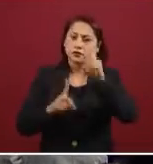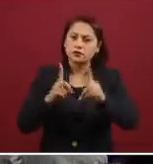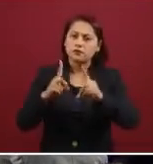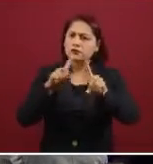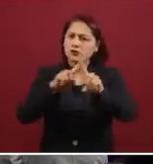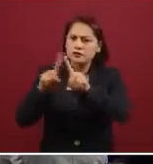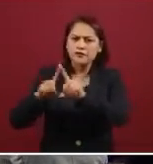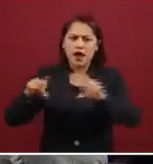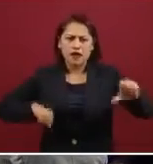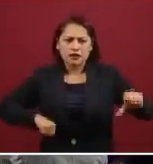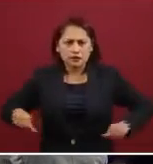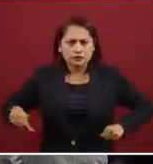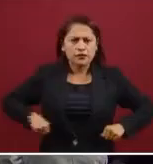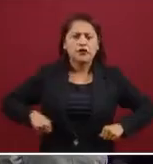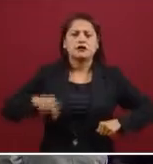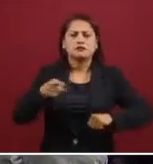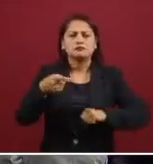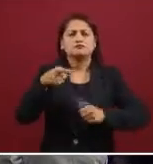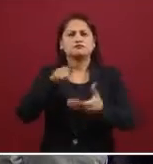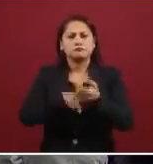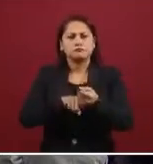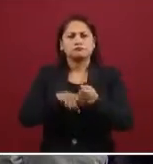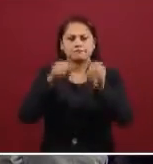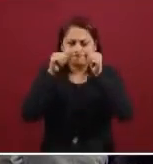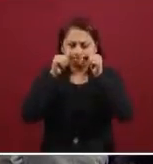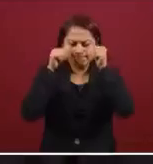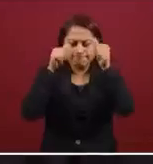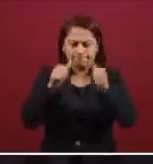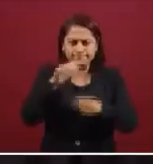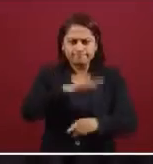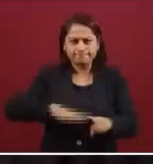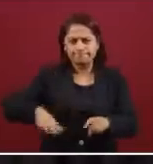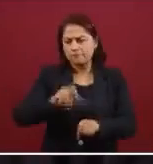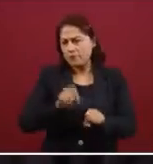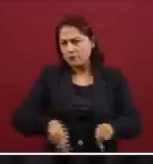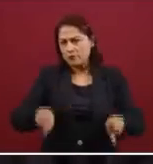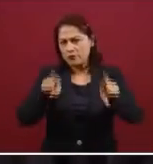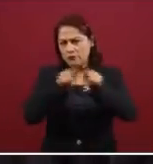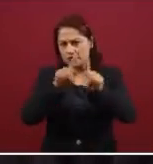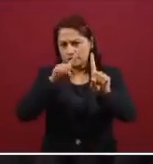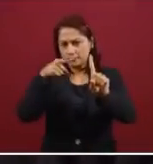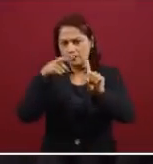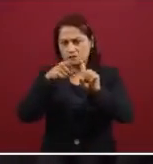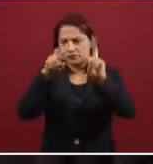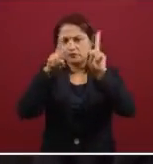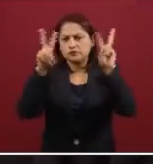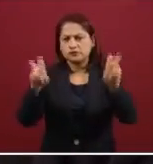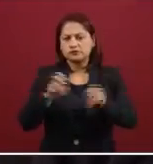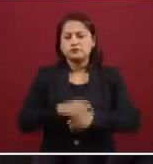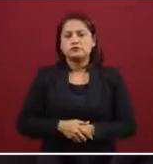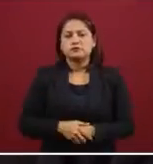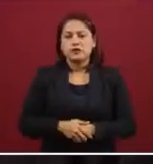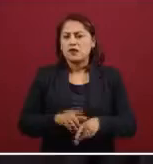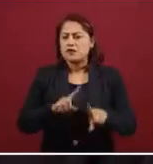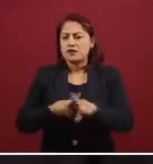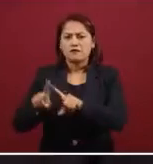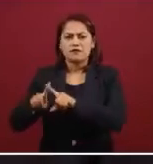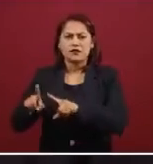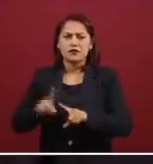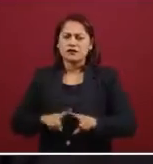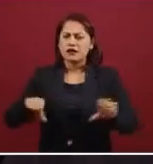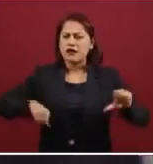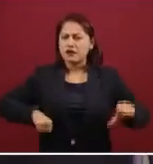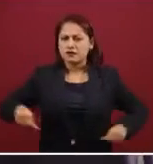áreas destinadas a estos fines, se van a poner a disposición de este proceso de organización